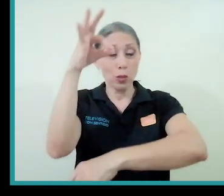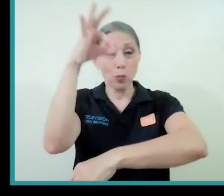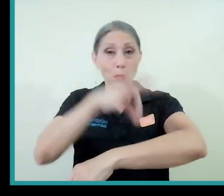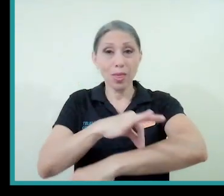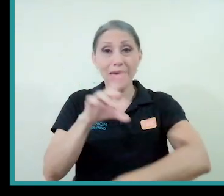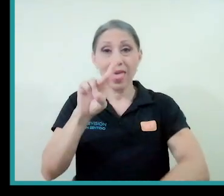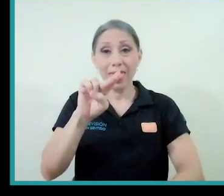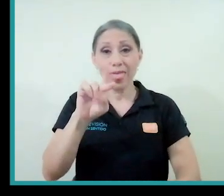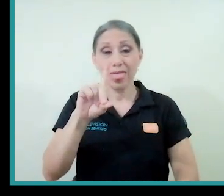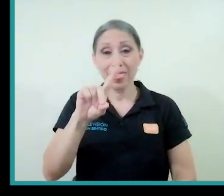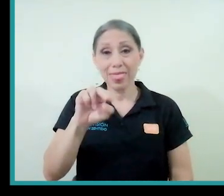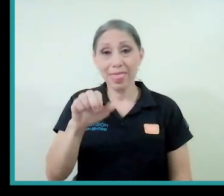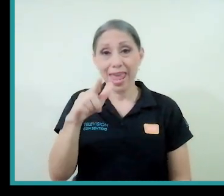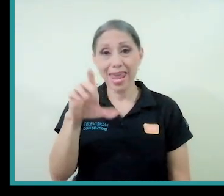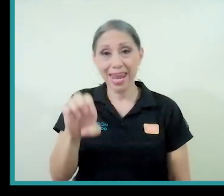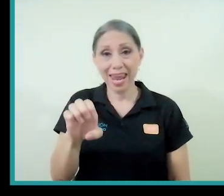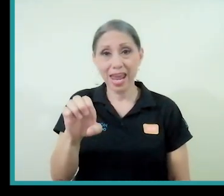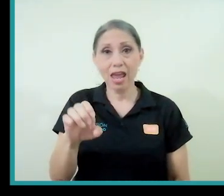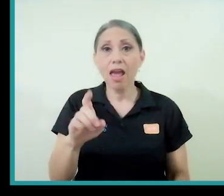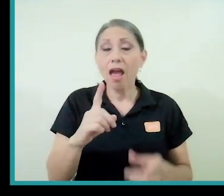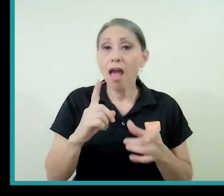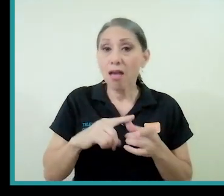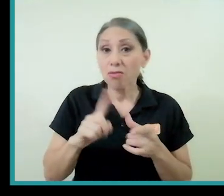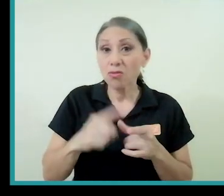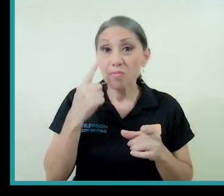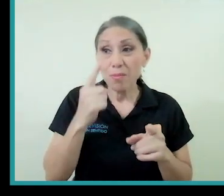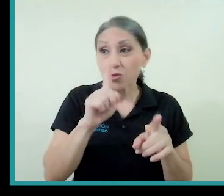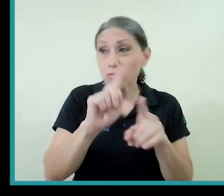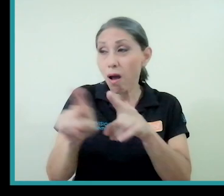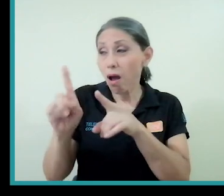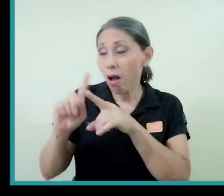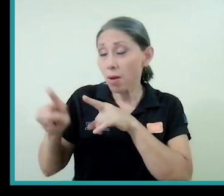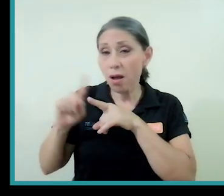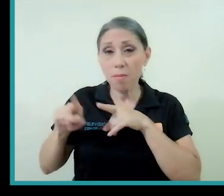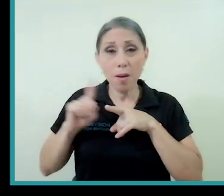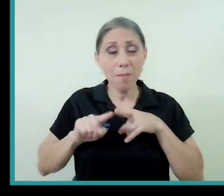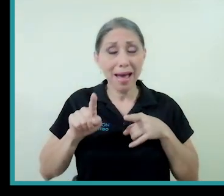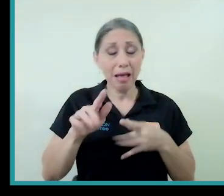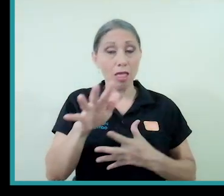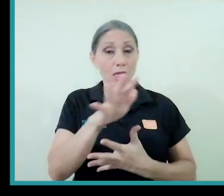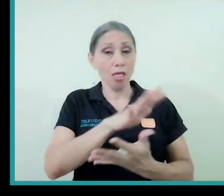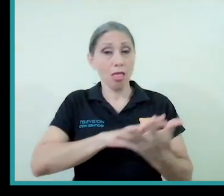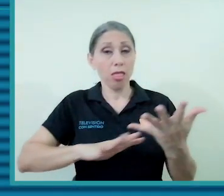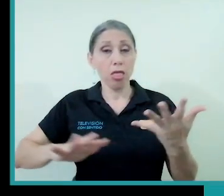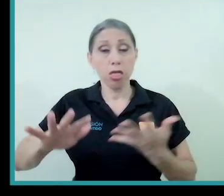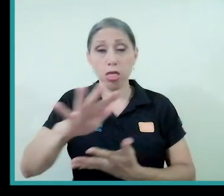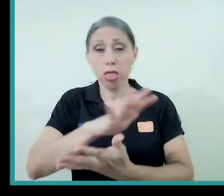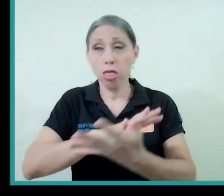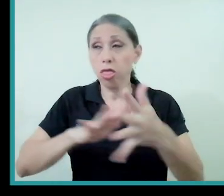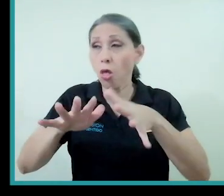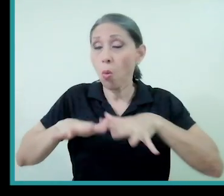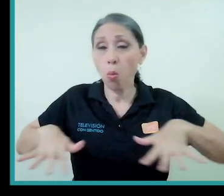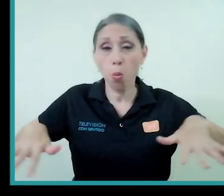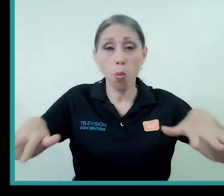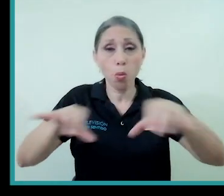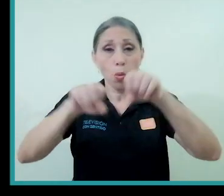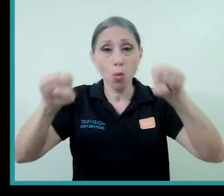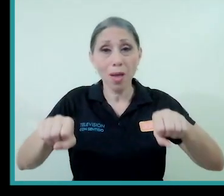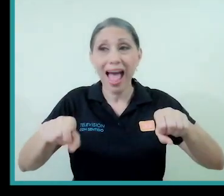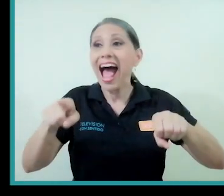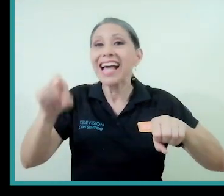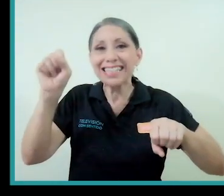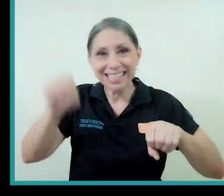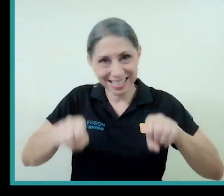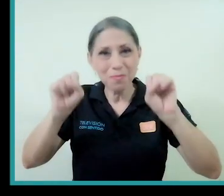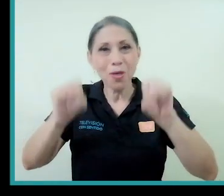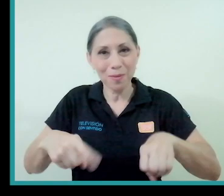si vamos sumando todas estas manifestaciones de un desorden del ecosistema, que ahí sí podríamos decir que el mundo se